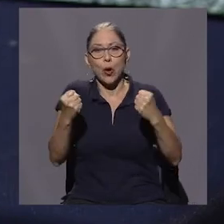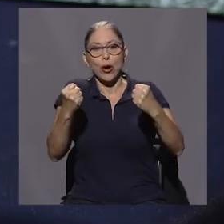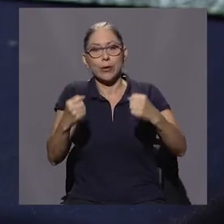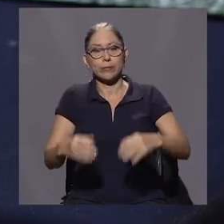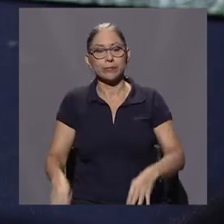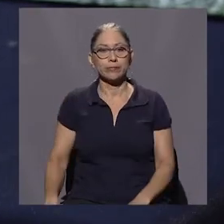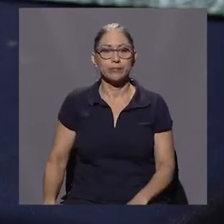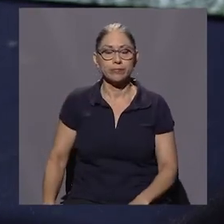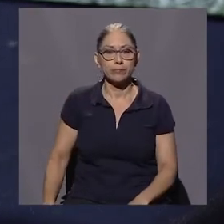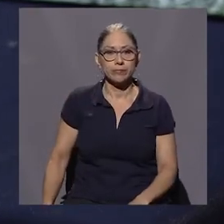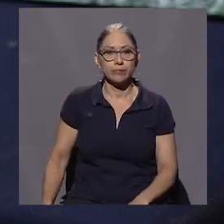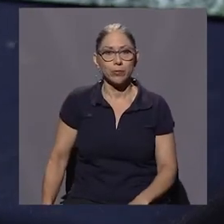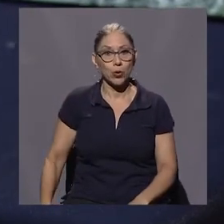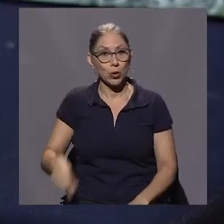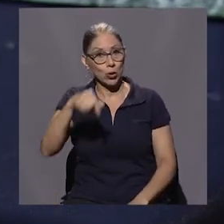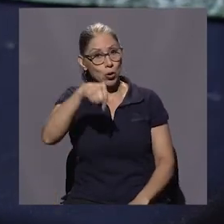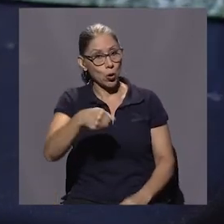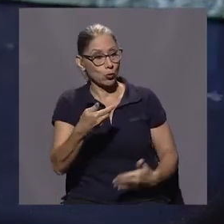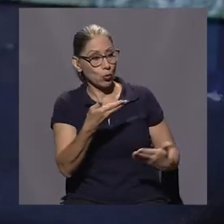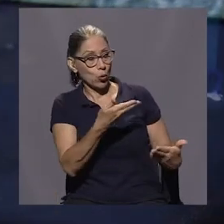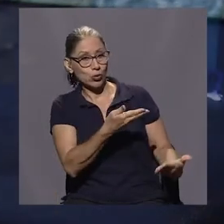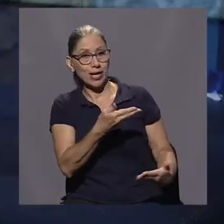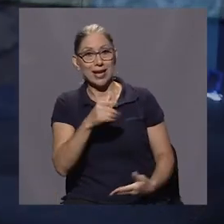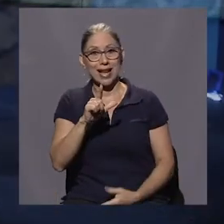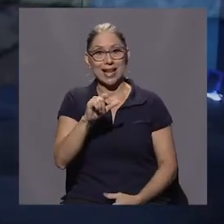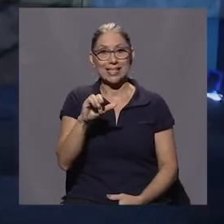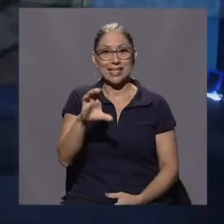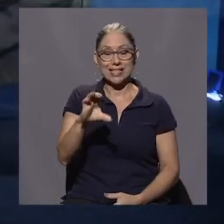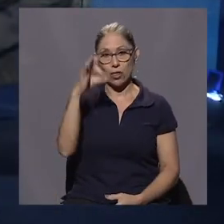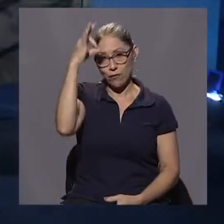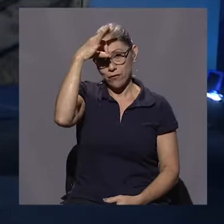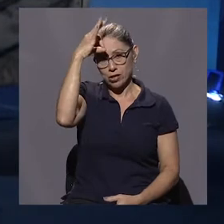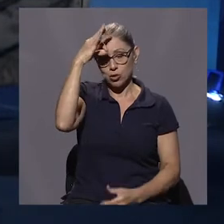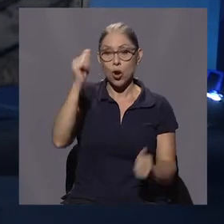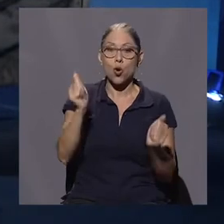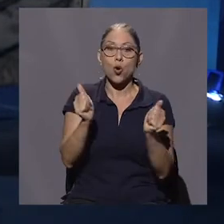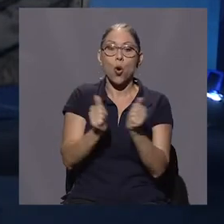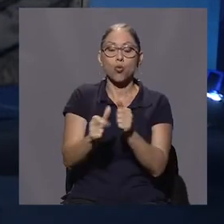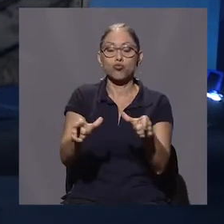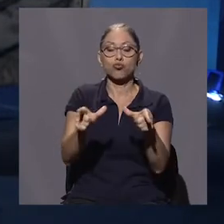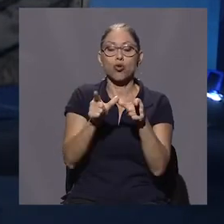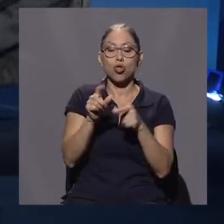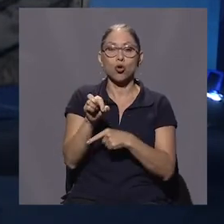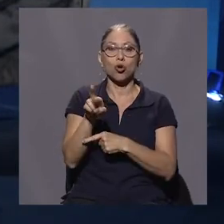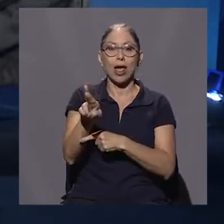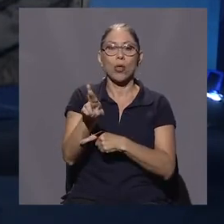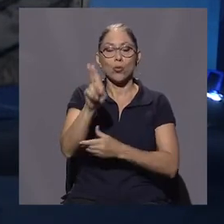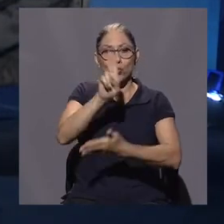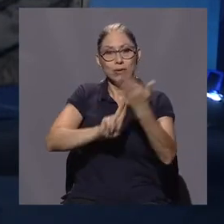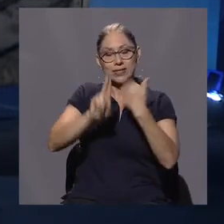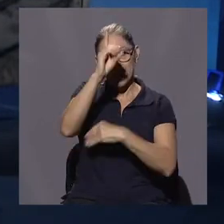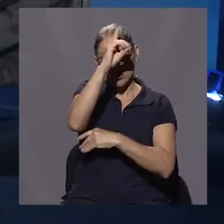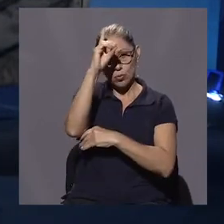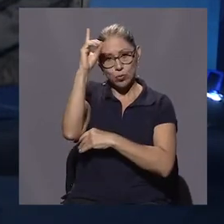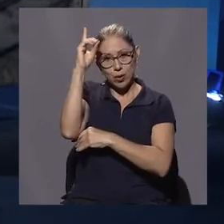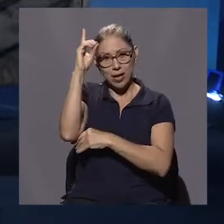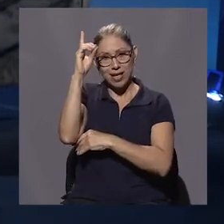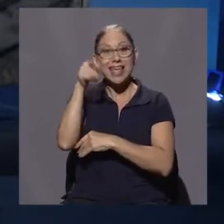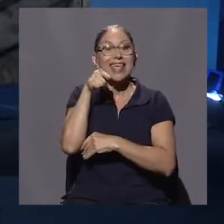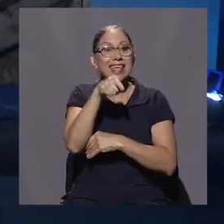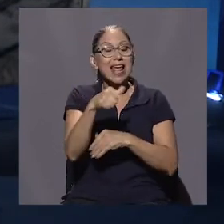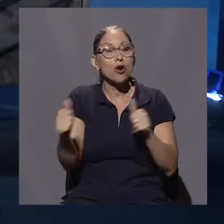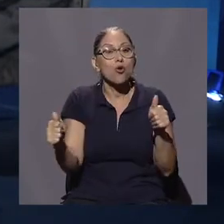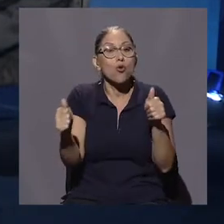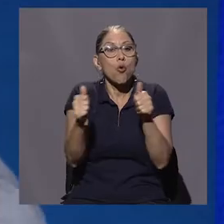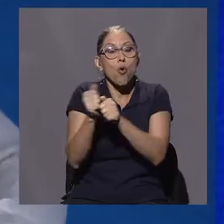don Oscar, licenciado en filosofía, con un doctorado en la Universidad Complutense de Madrid y con fundador de muchas